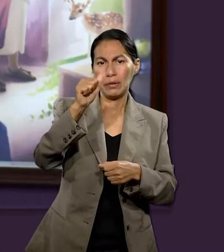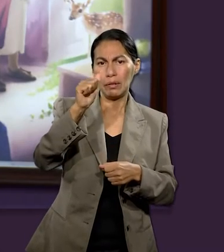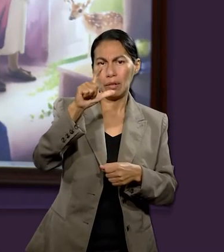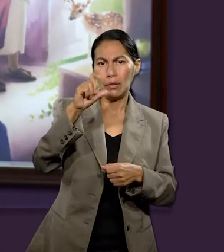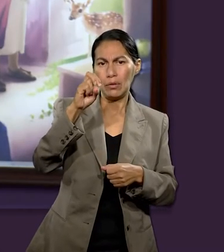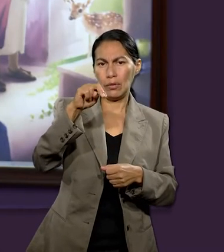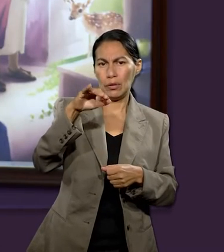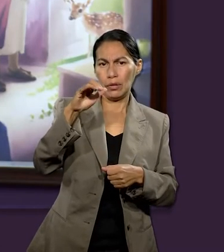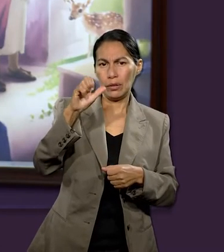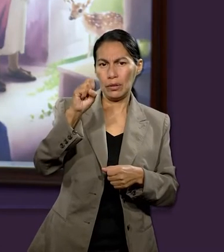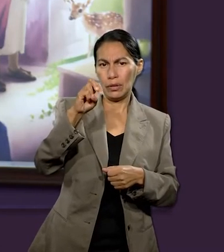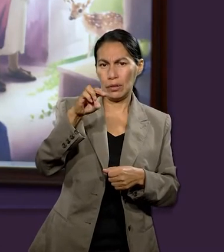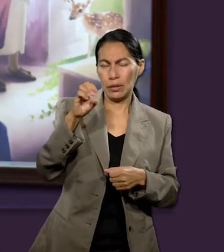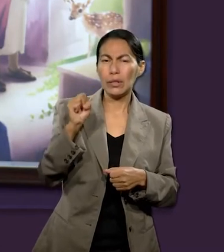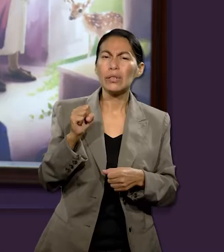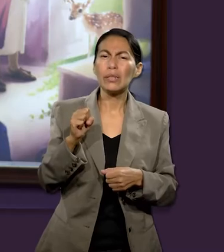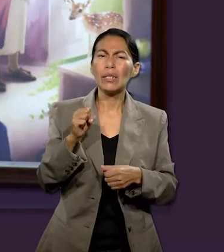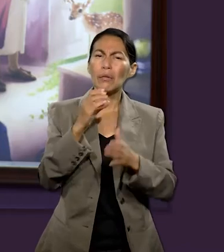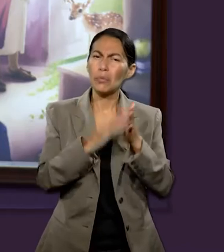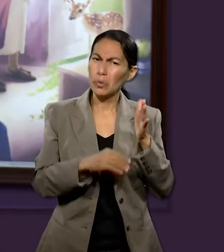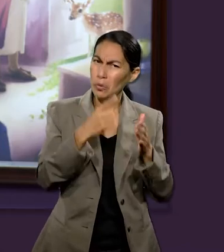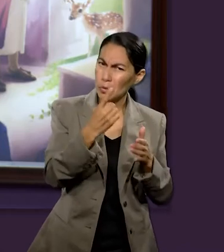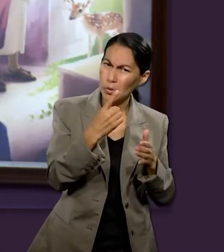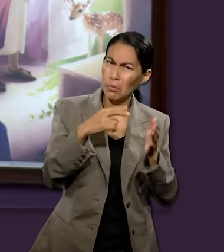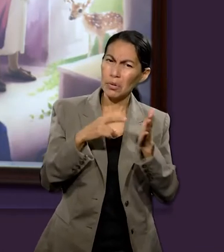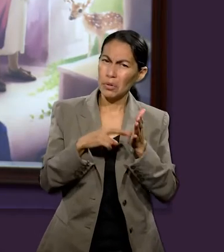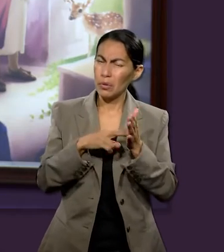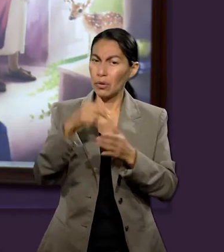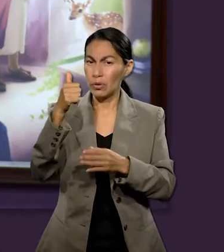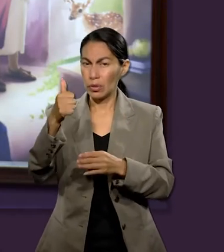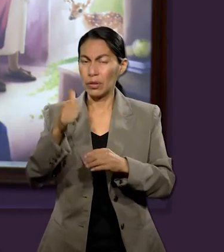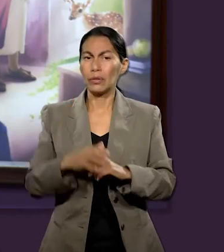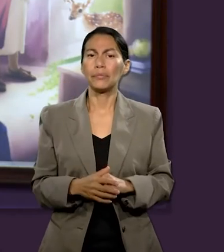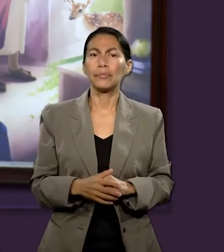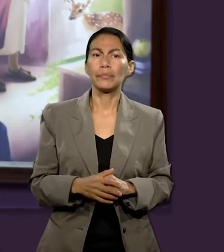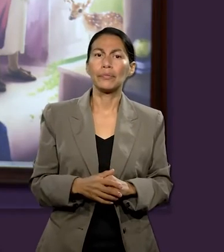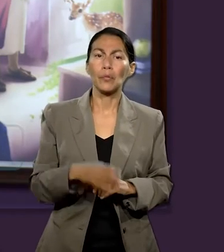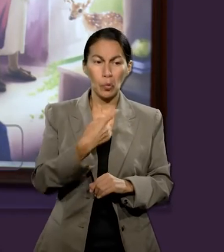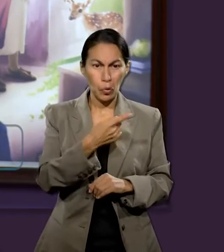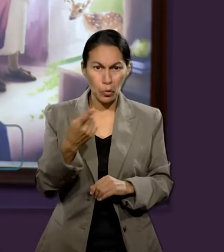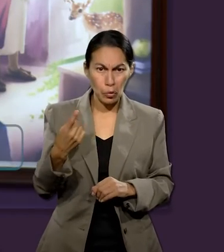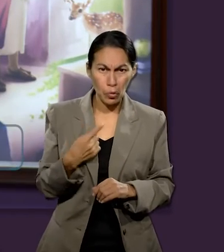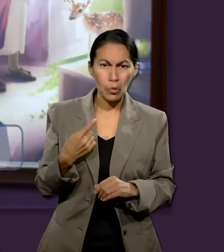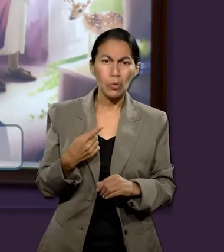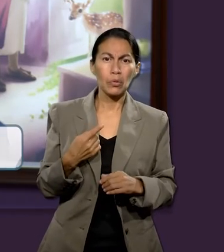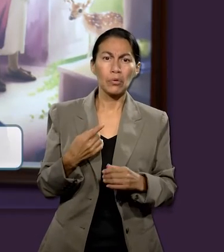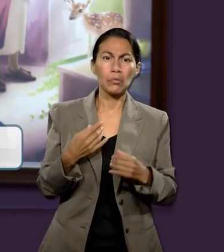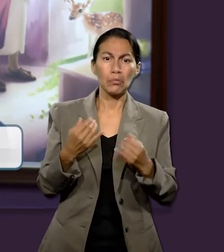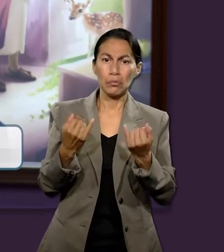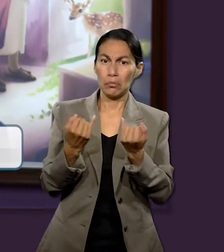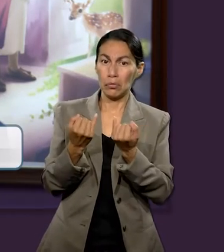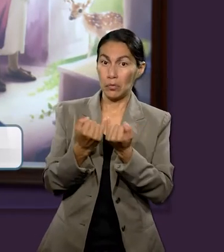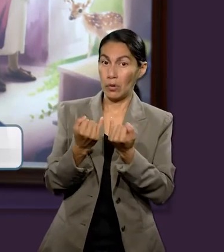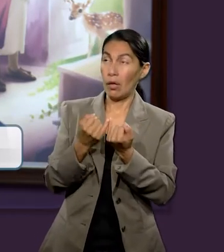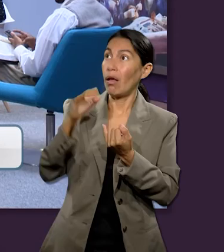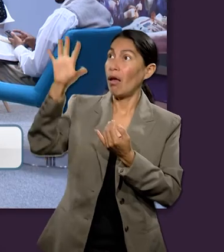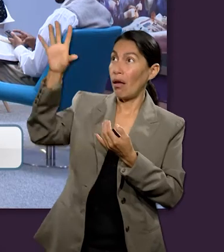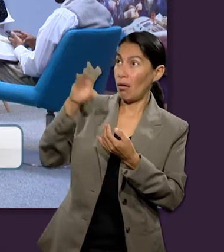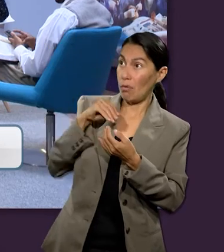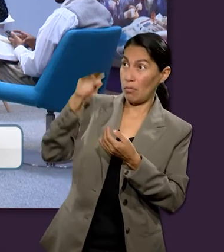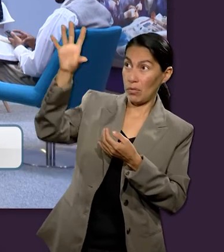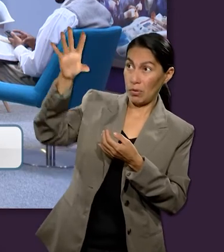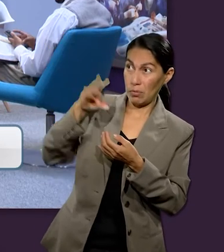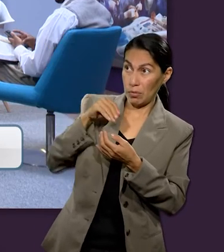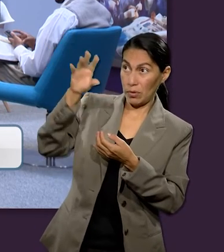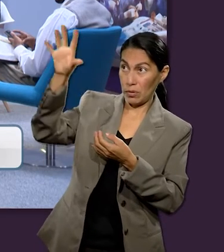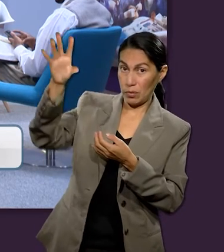de Primera de Tesalonicenses, el capítulo 1, en el versículo 6. Vosotros vinisteis a ser